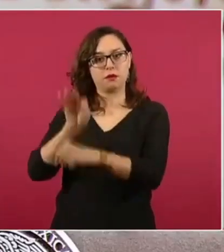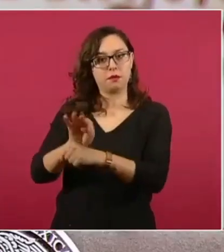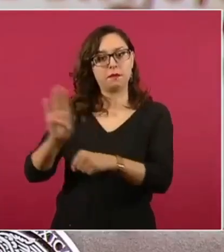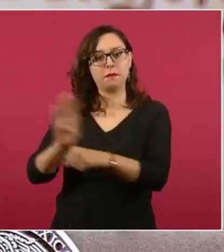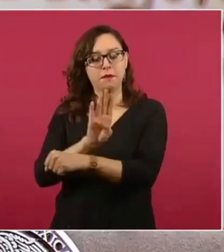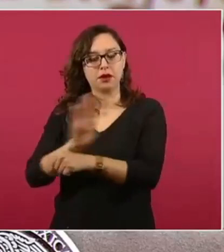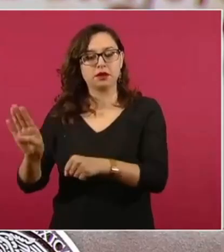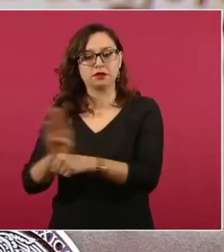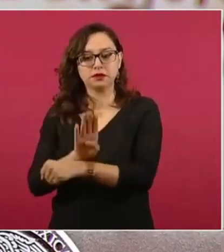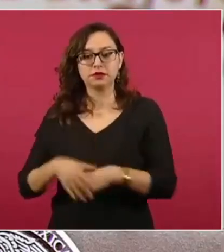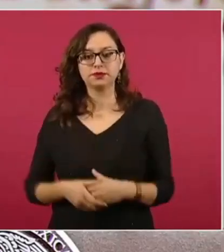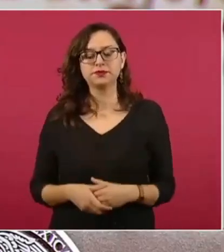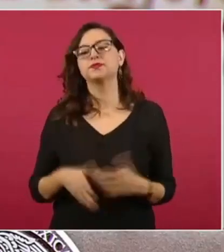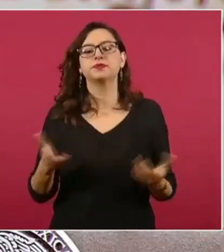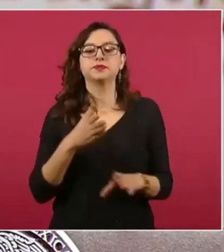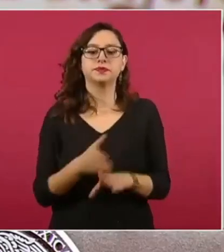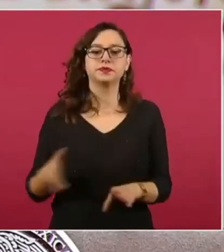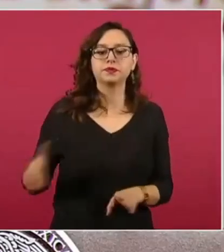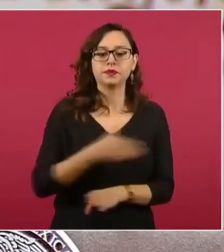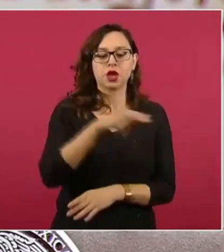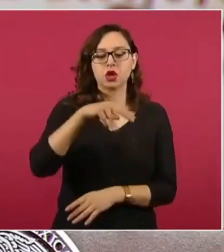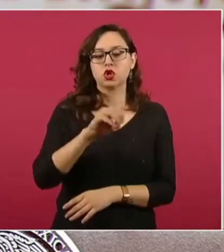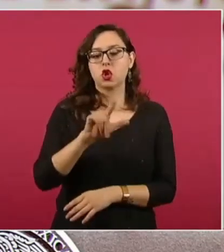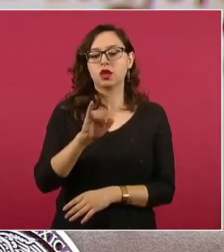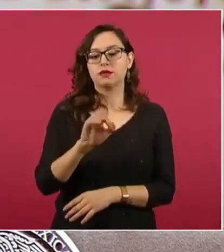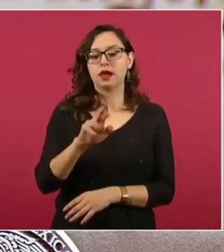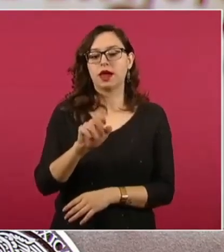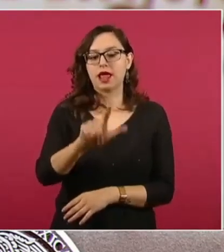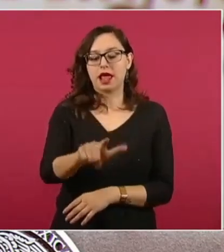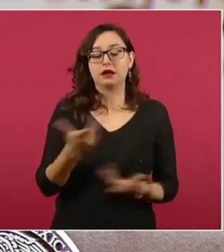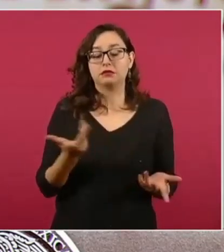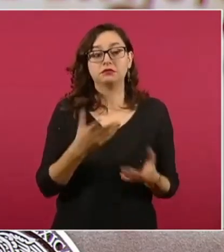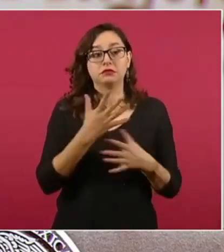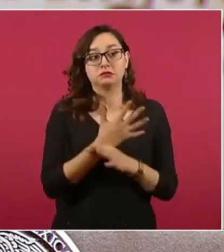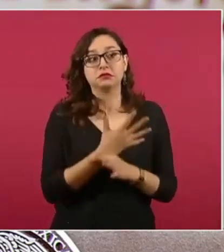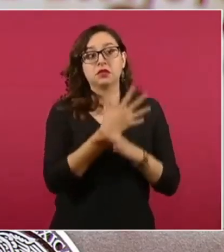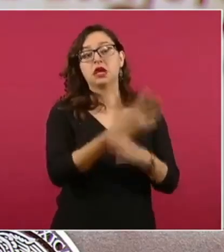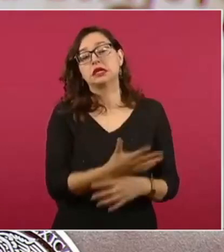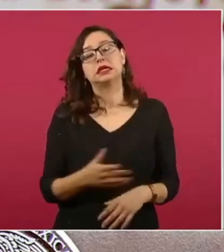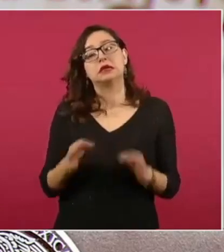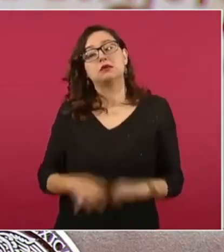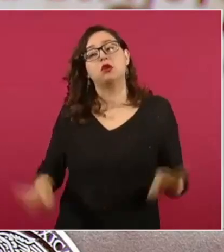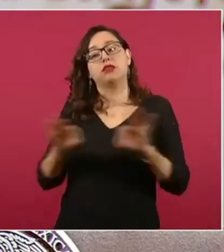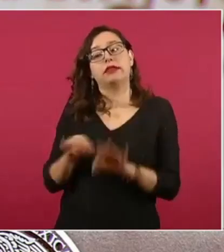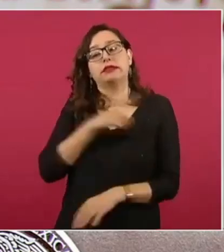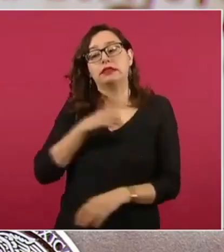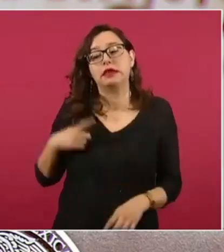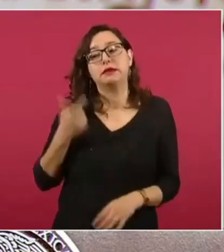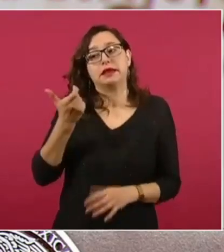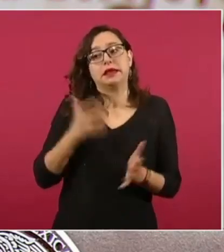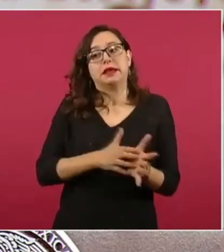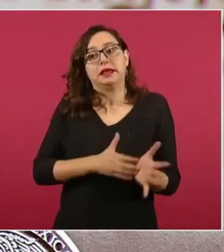No es como en la era neoliberal, que cuando se hablaba de austeridad en el gobierno se refería a reducir el gasto social